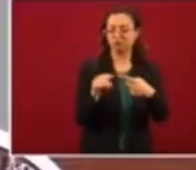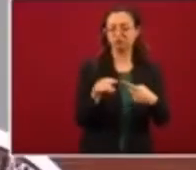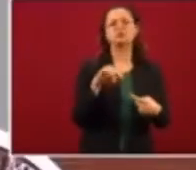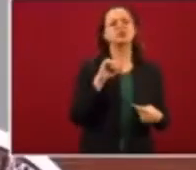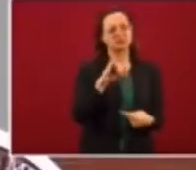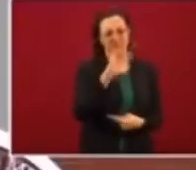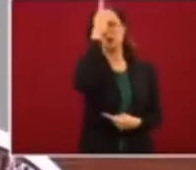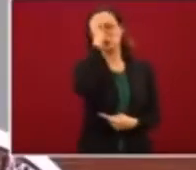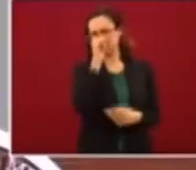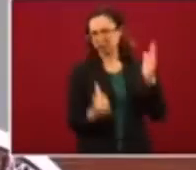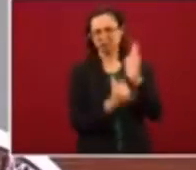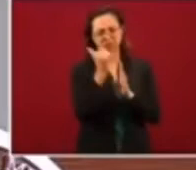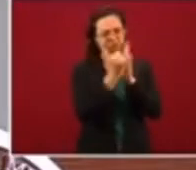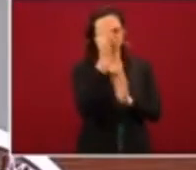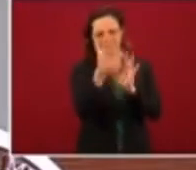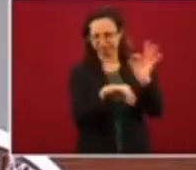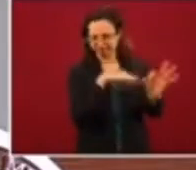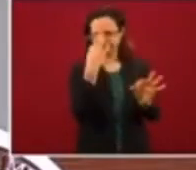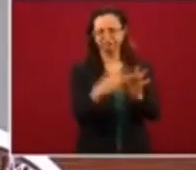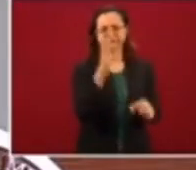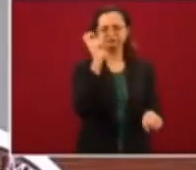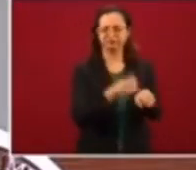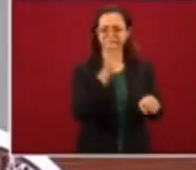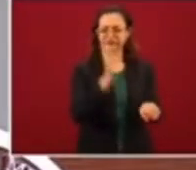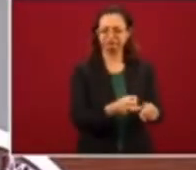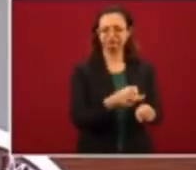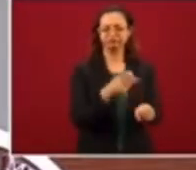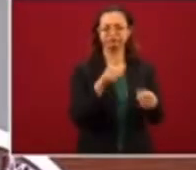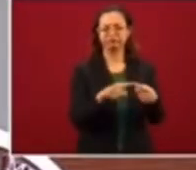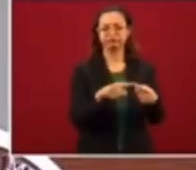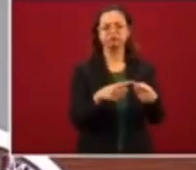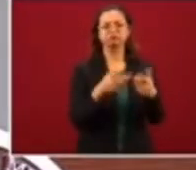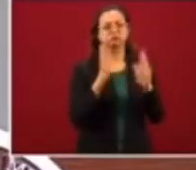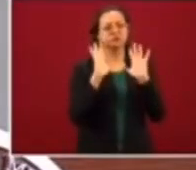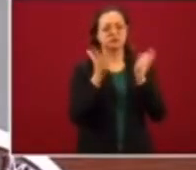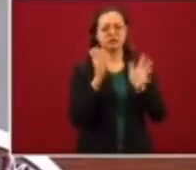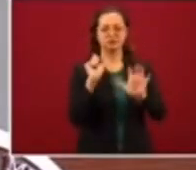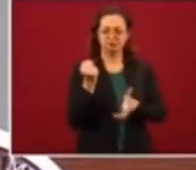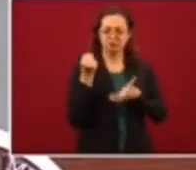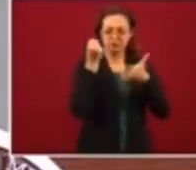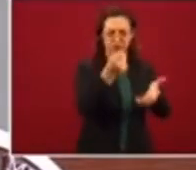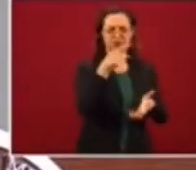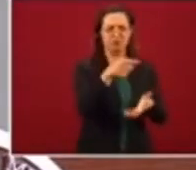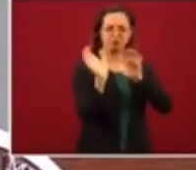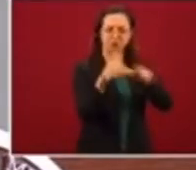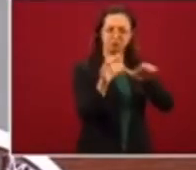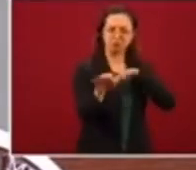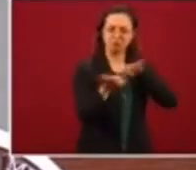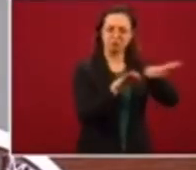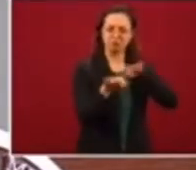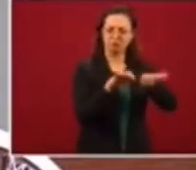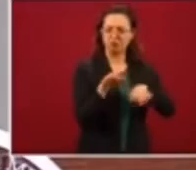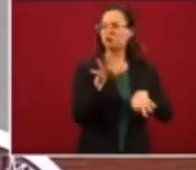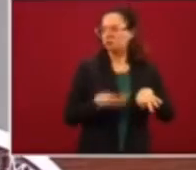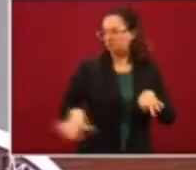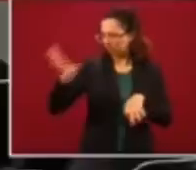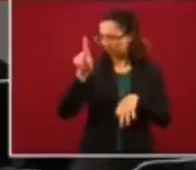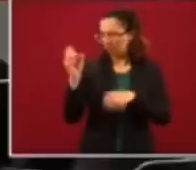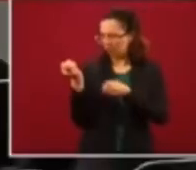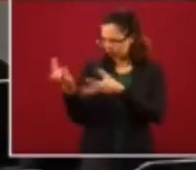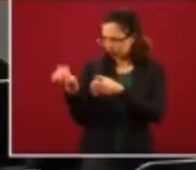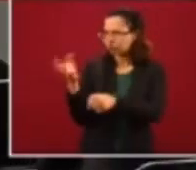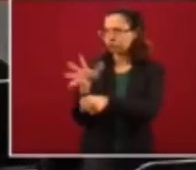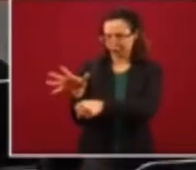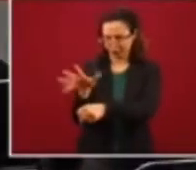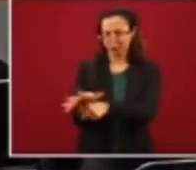estoy de acuerdo en que se termine de construir en Mexicali la planta de cerveza de Constellation Brands porque ya han invertido y se crearán empleos sin afectar el abasto de agua para la población.